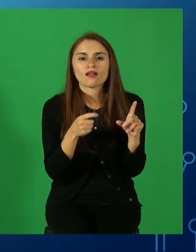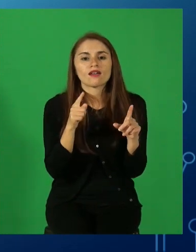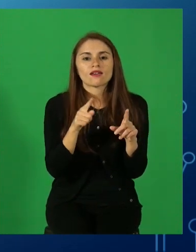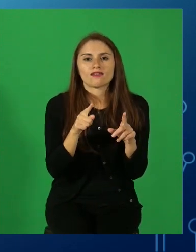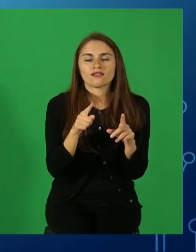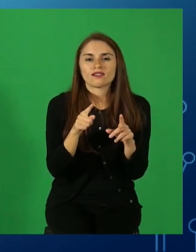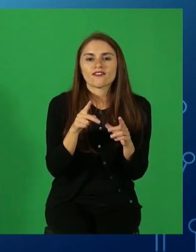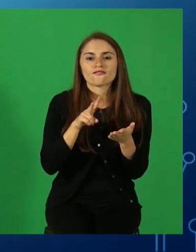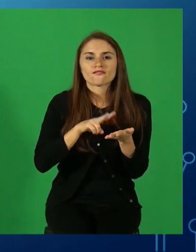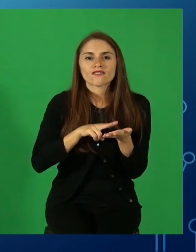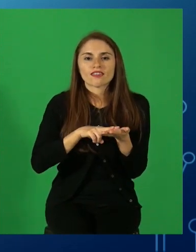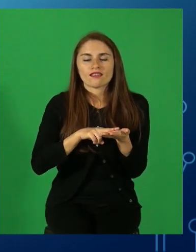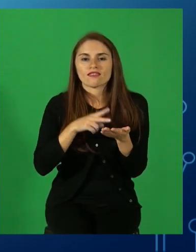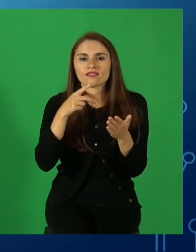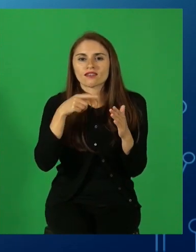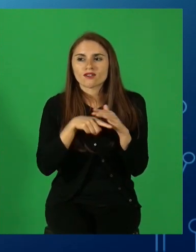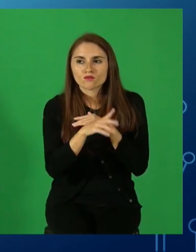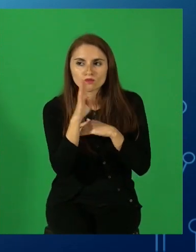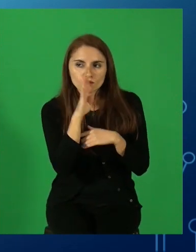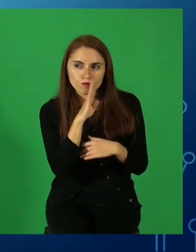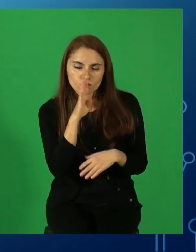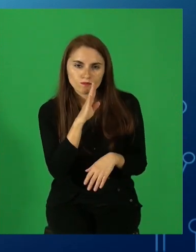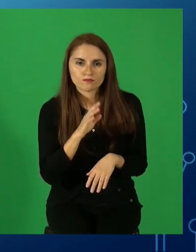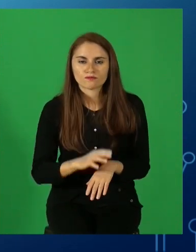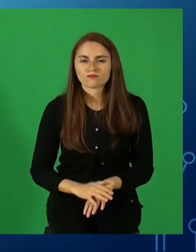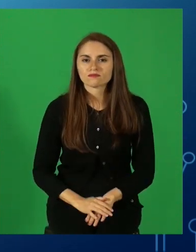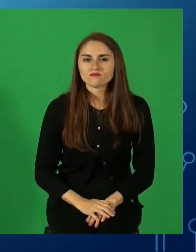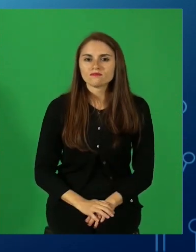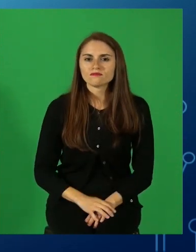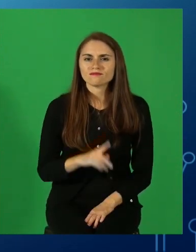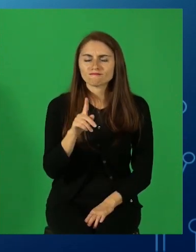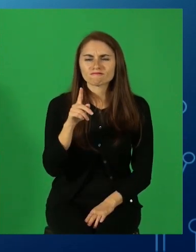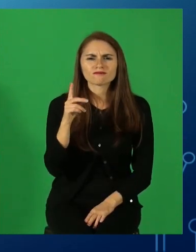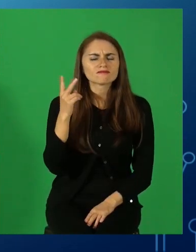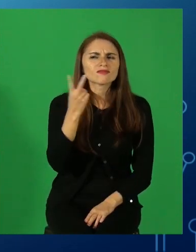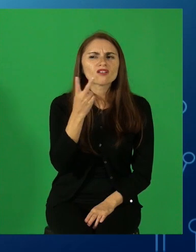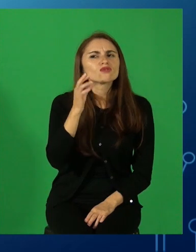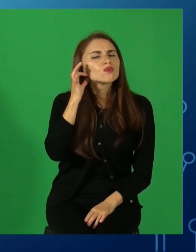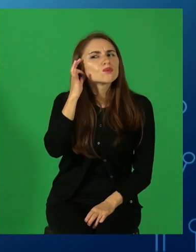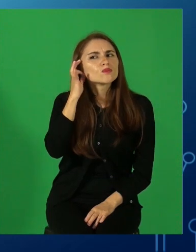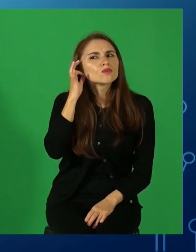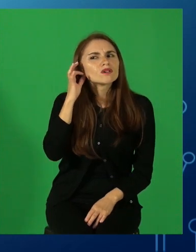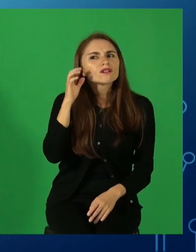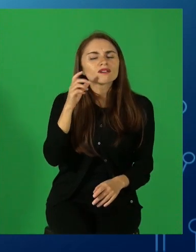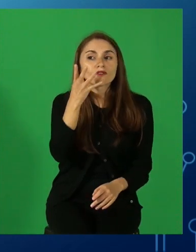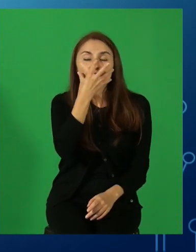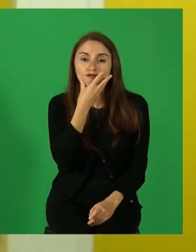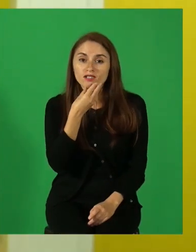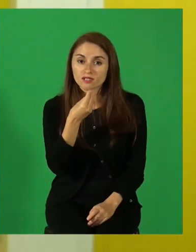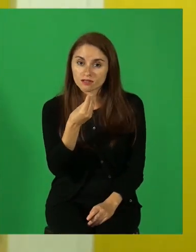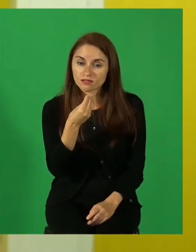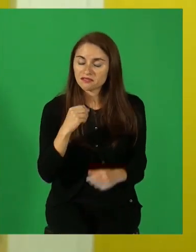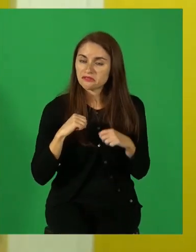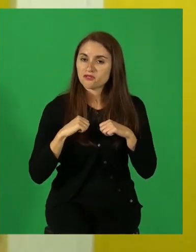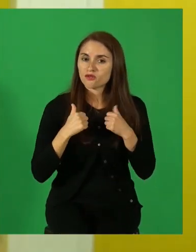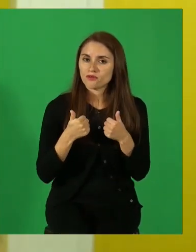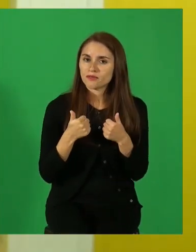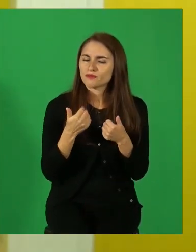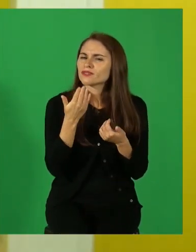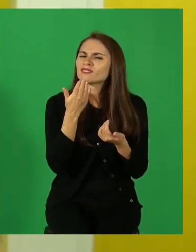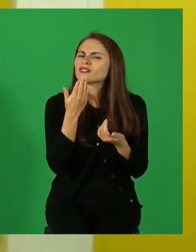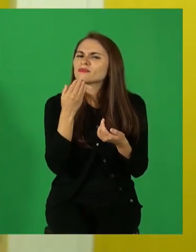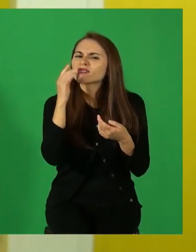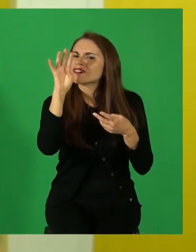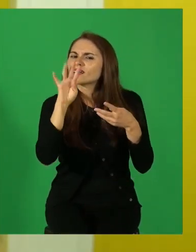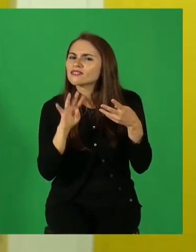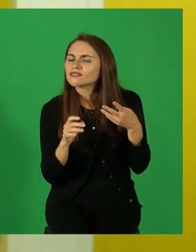¿Qué tienen en común estos personajes? Además de ser jóvenes, además de ser bonitas, estos personajes, si